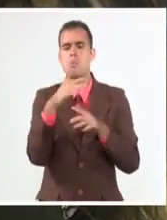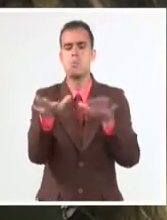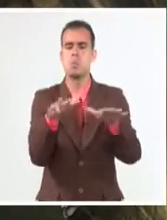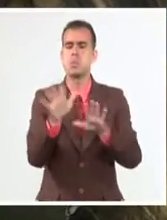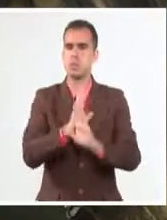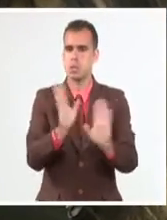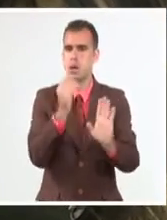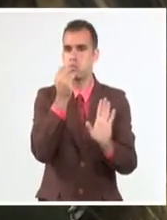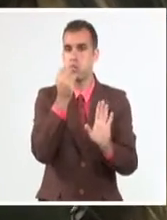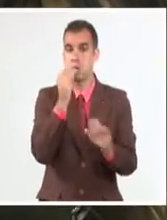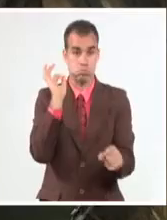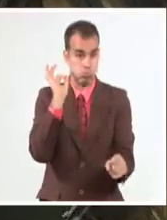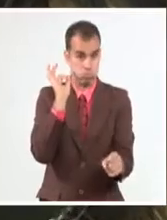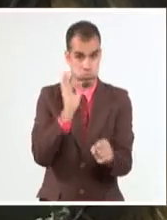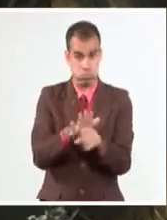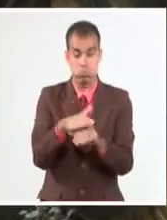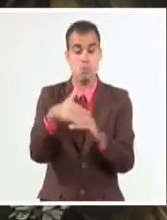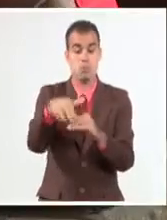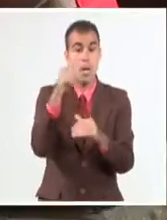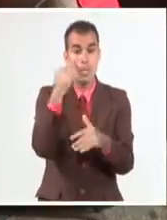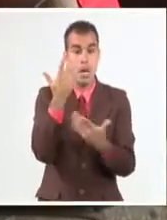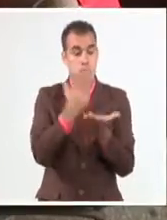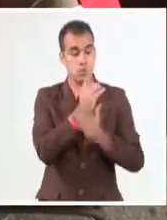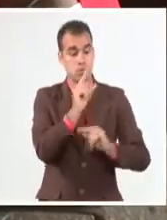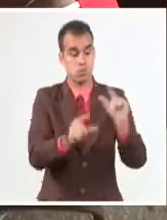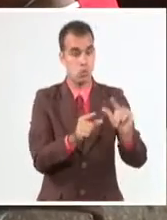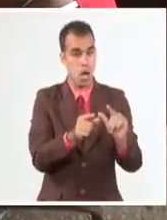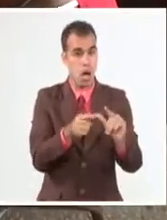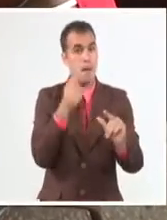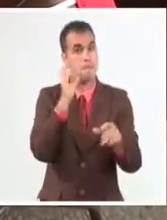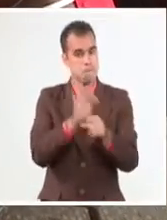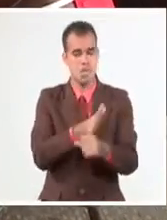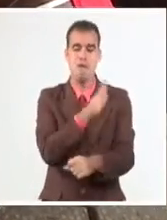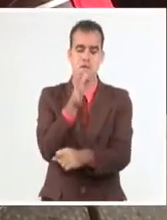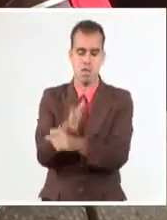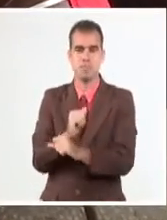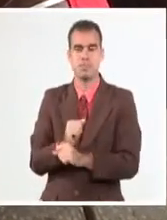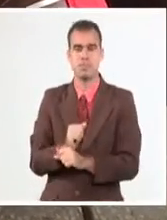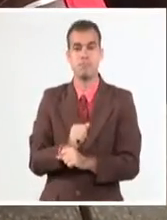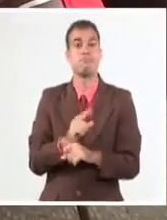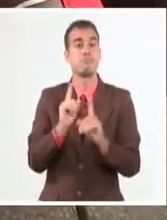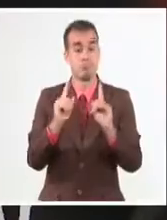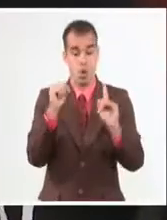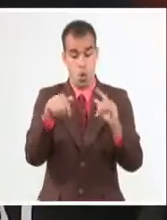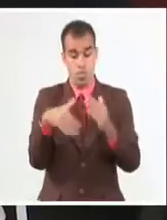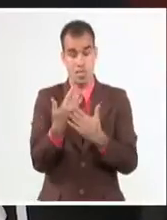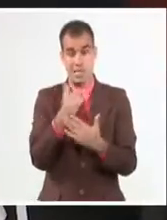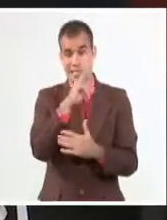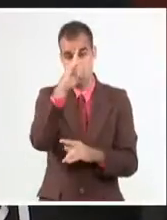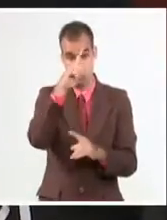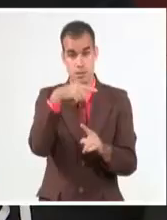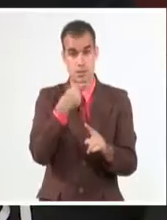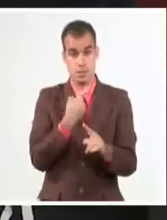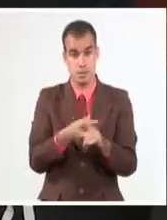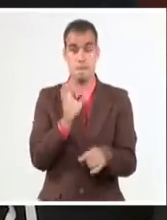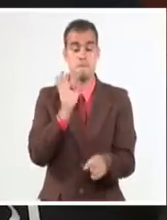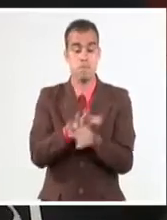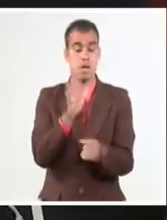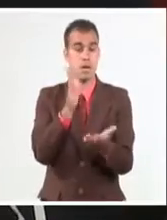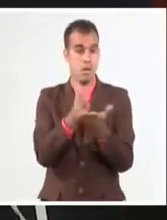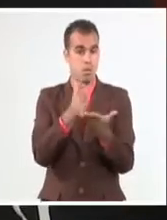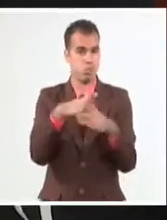para que de un momento a otro entren sus alumnos. Sin embargo, este 6 de septiembre, día en que reinicia el curso escolar,